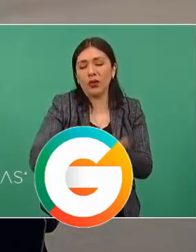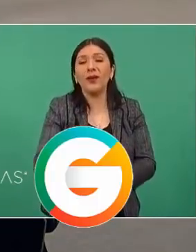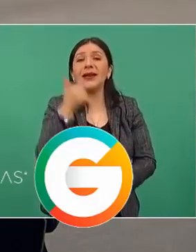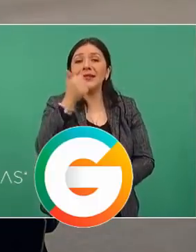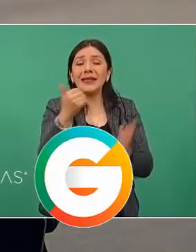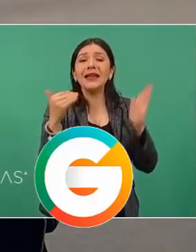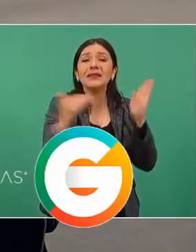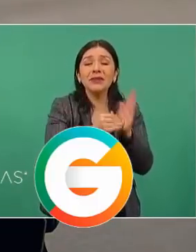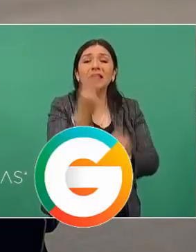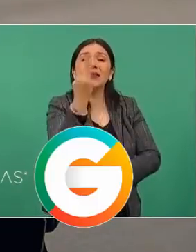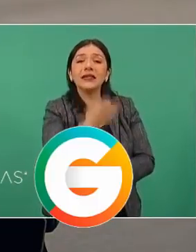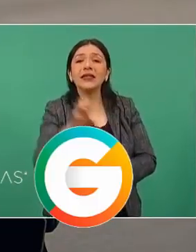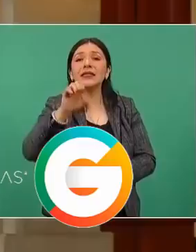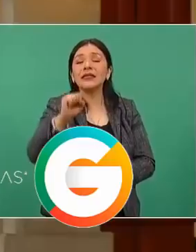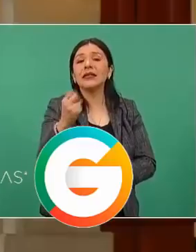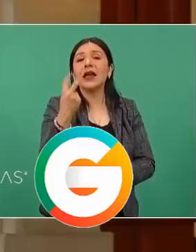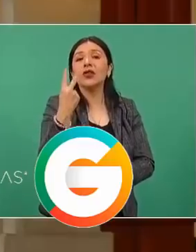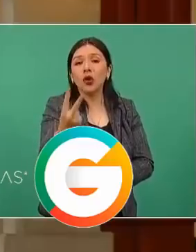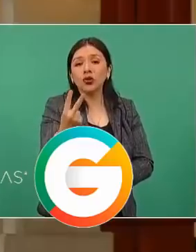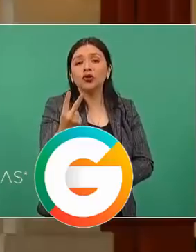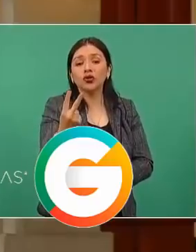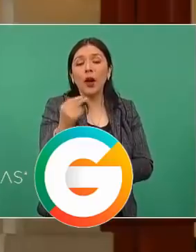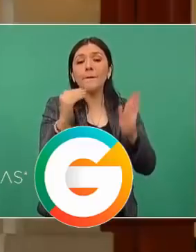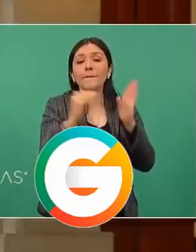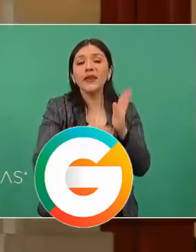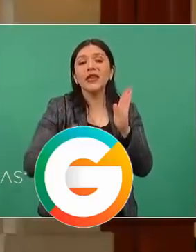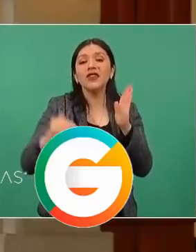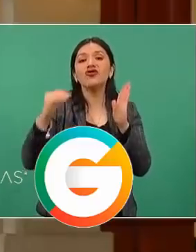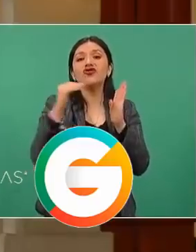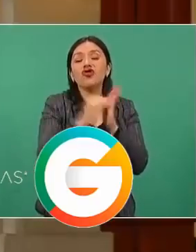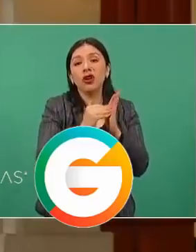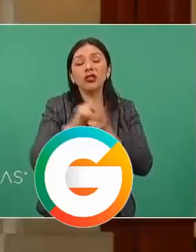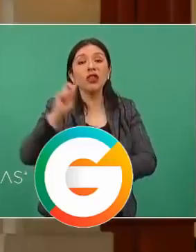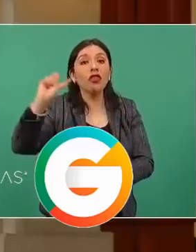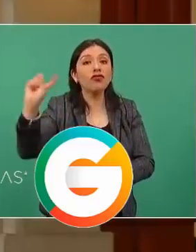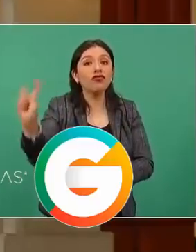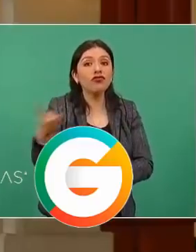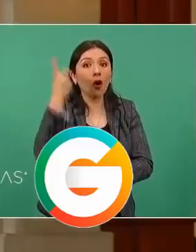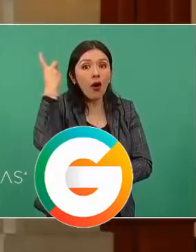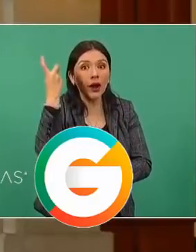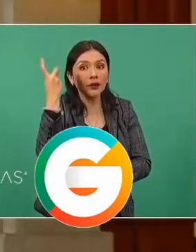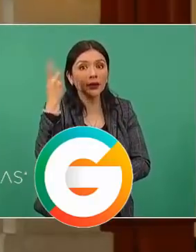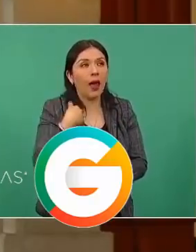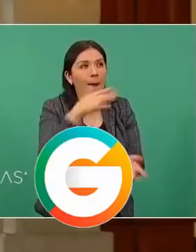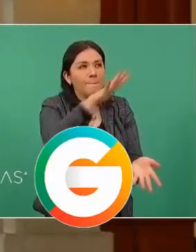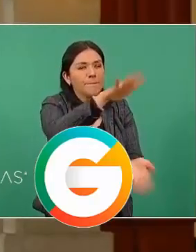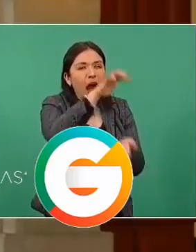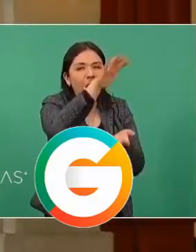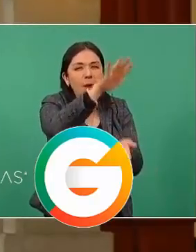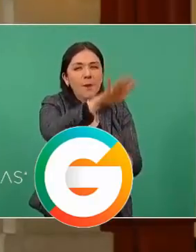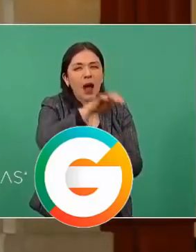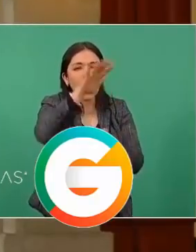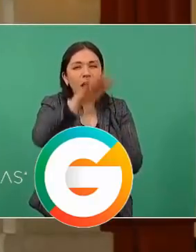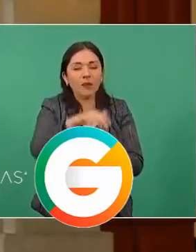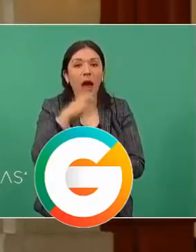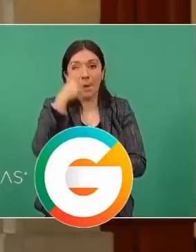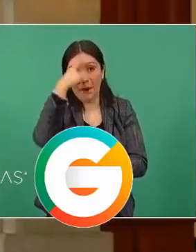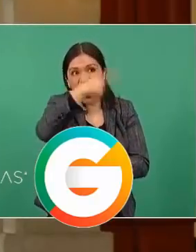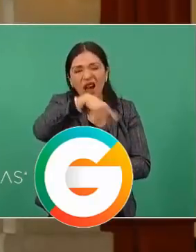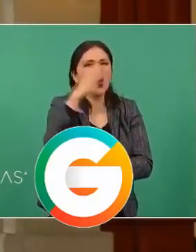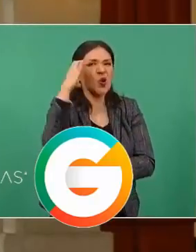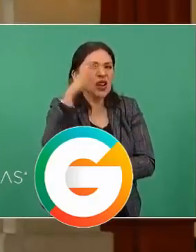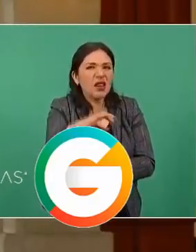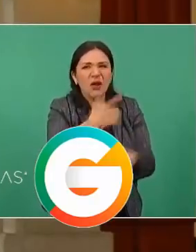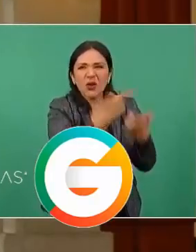362 millones de dólares que se le han quitado a esta delincuencia